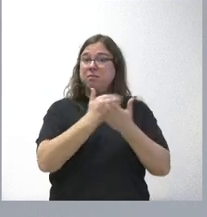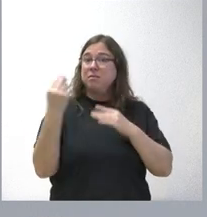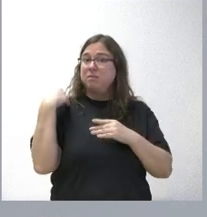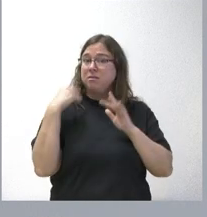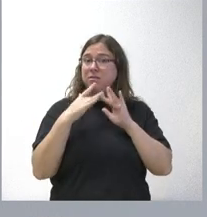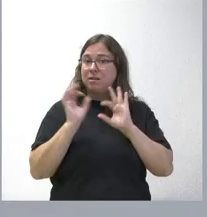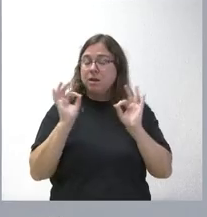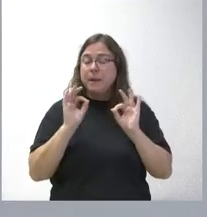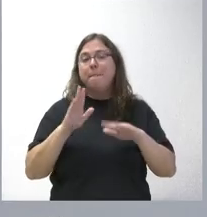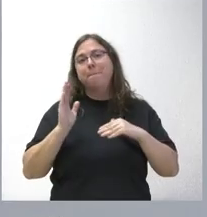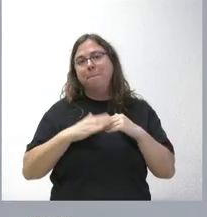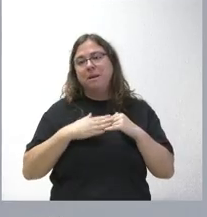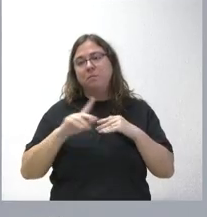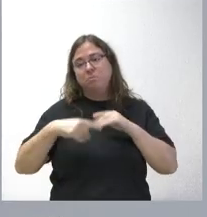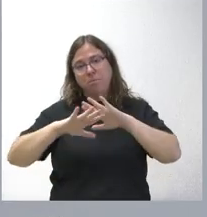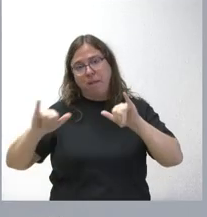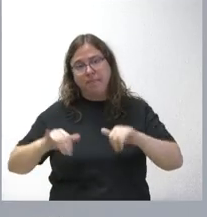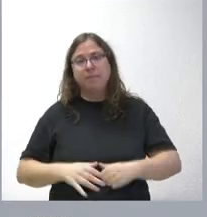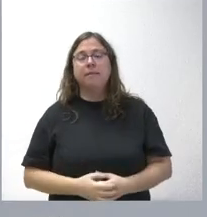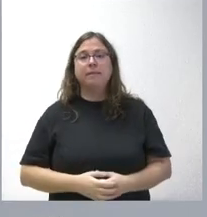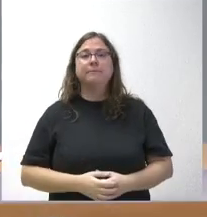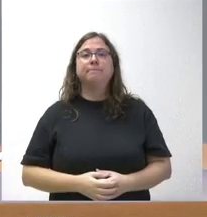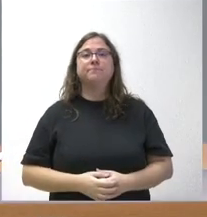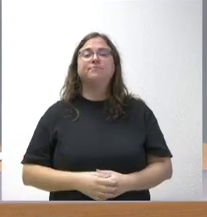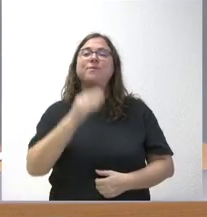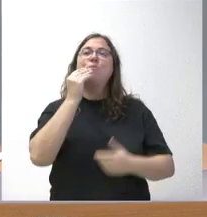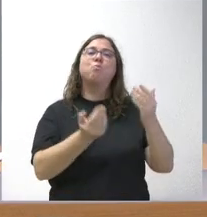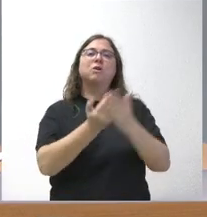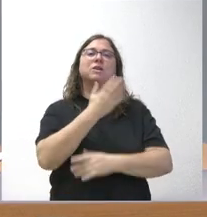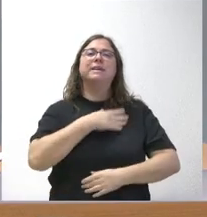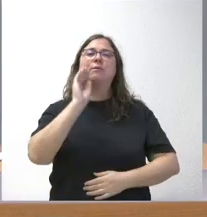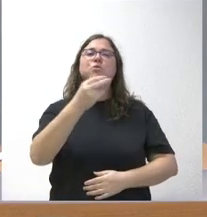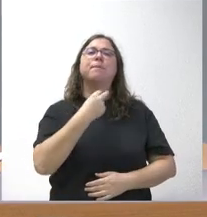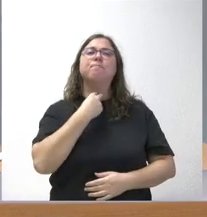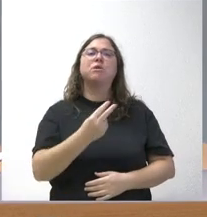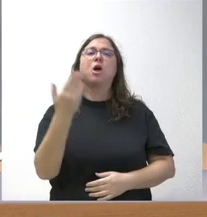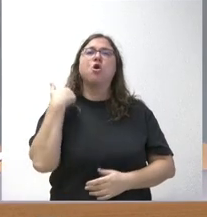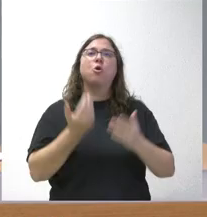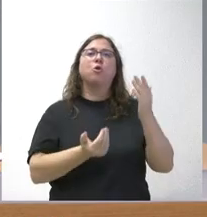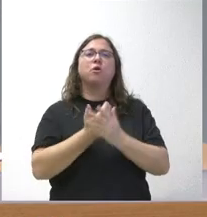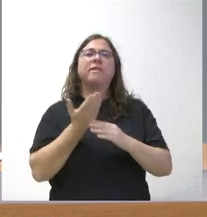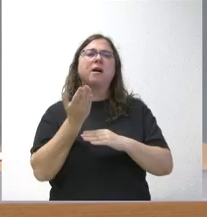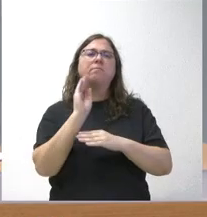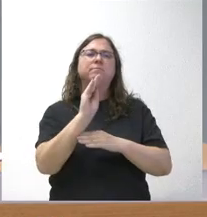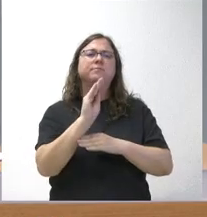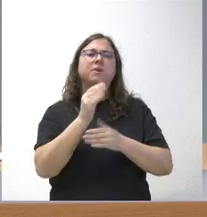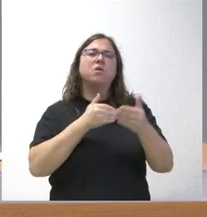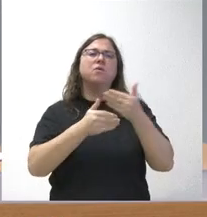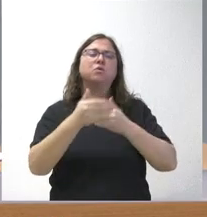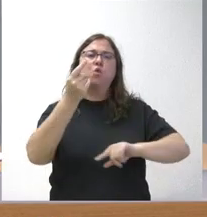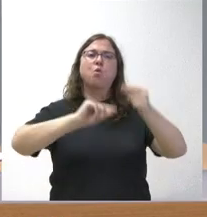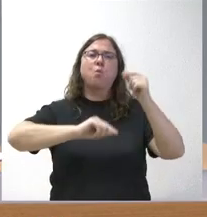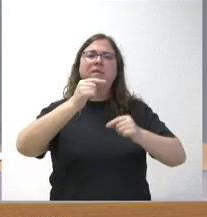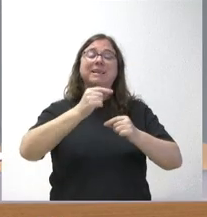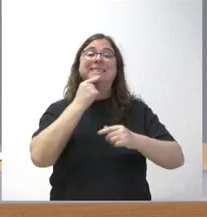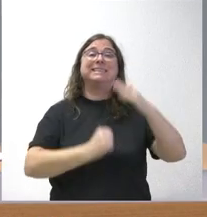al menos que se le compense por las mismas. Hola, ¿qué tal? Buenos días. Quería preguntarle al portavoz. El otro día, cuando presentaron las futuras cuentas, dijeron que si